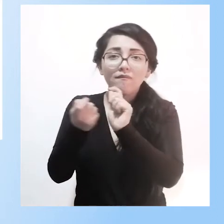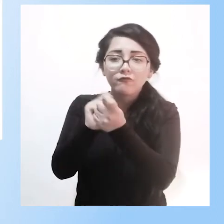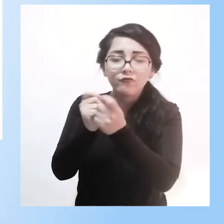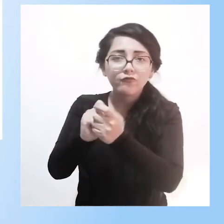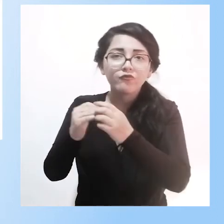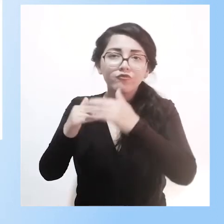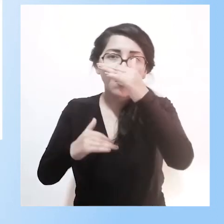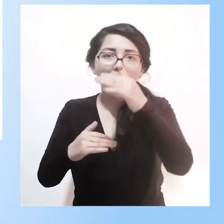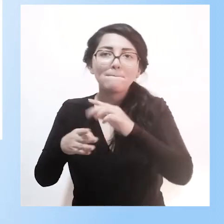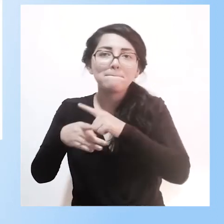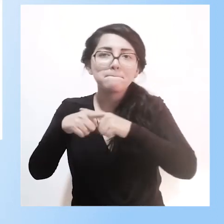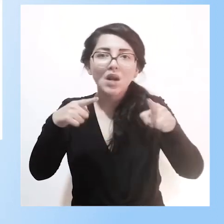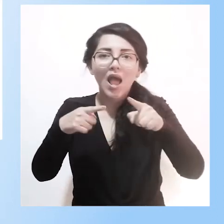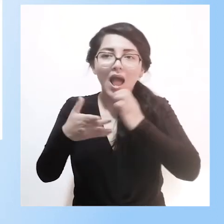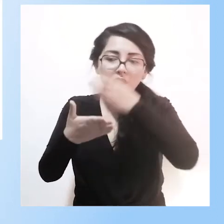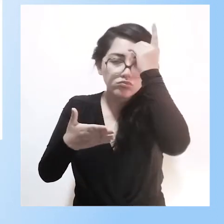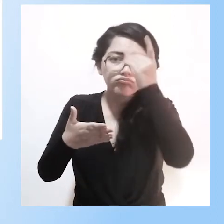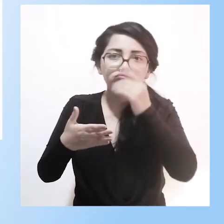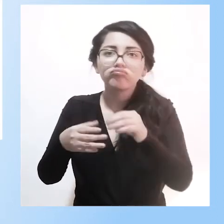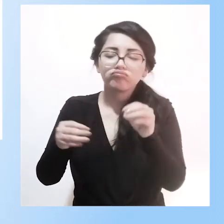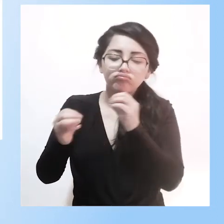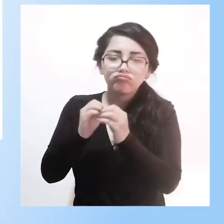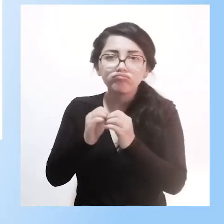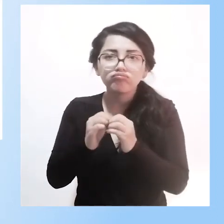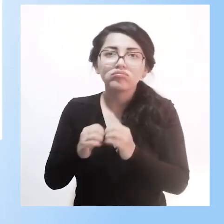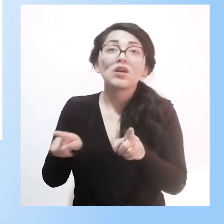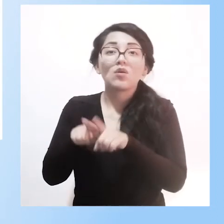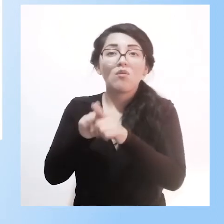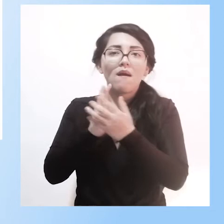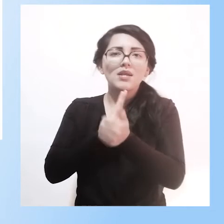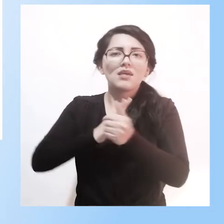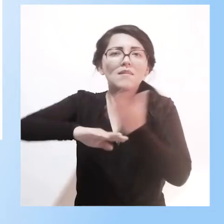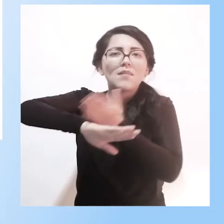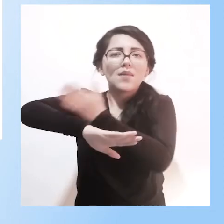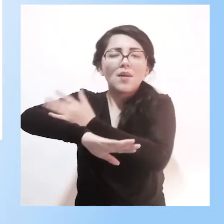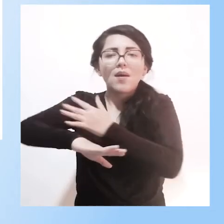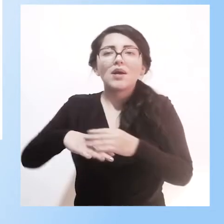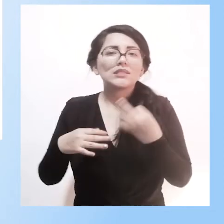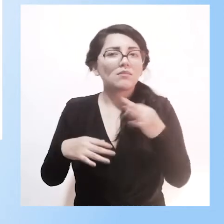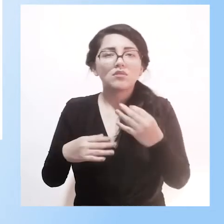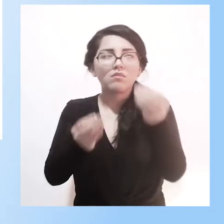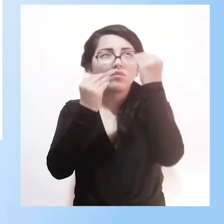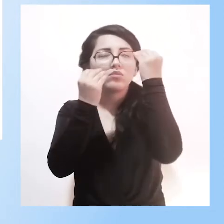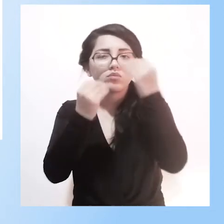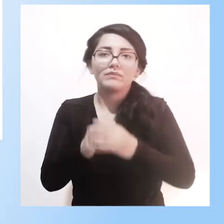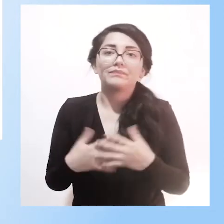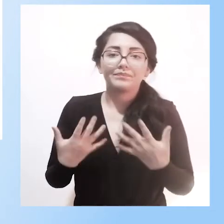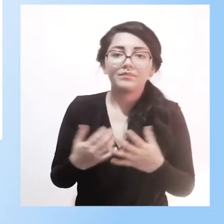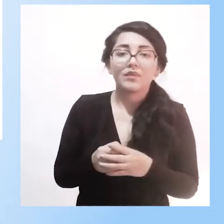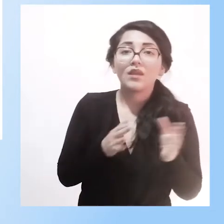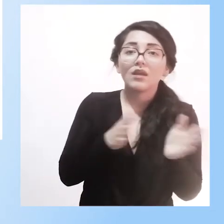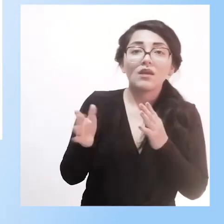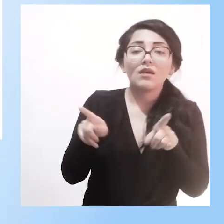bioseguridad. Y continuamos fortaleciendo constantemente sus competencias profesionales. Por otro lado, en cuanto al